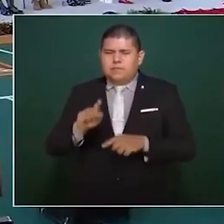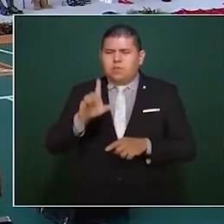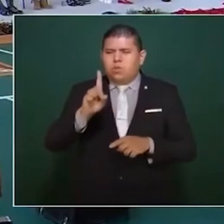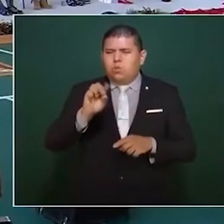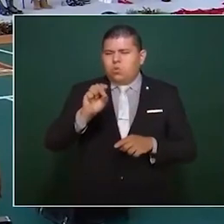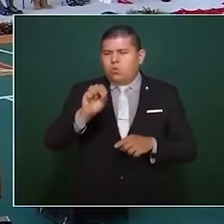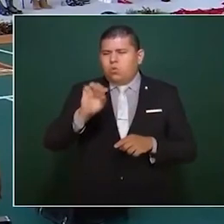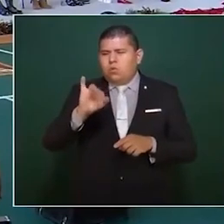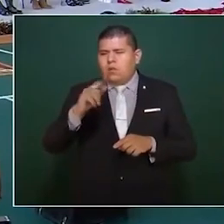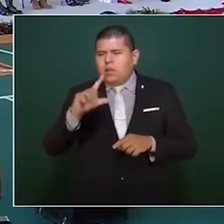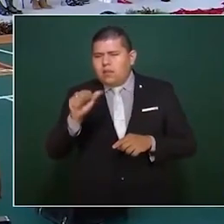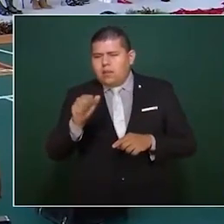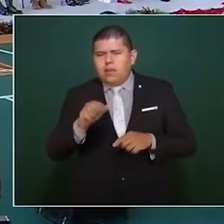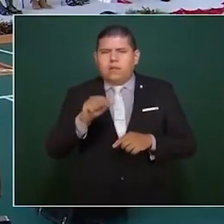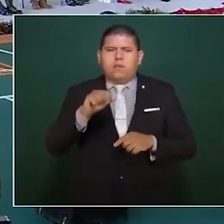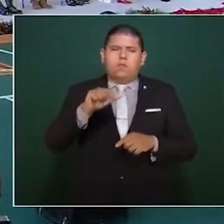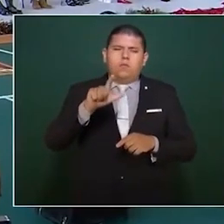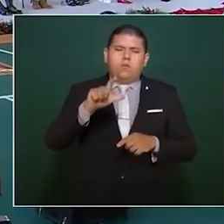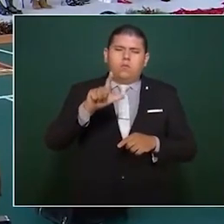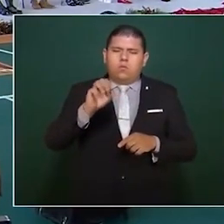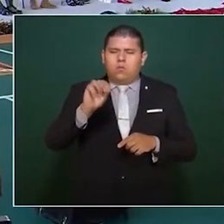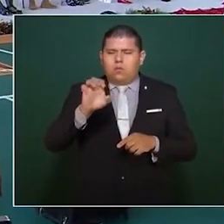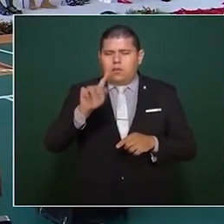Dóriga, Lore de Mola.